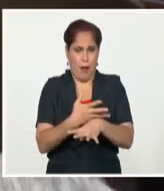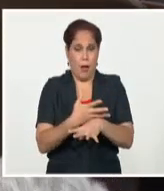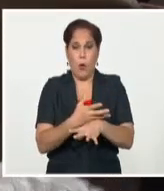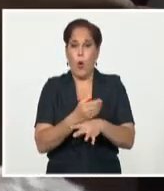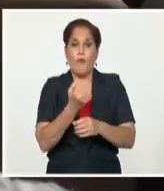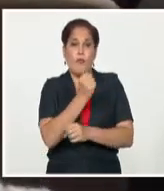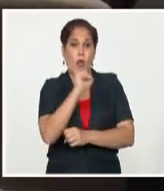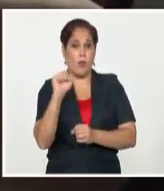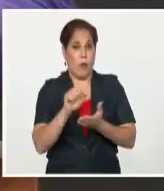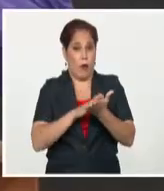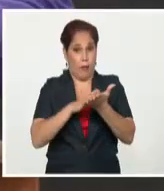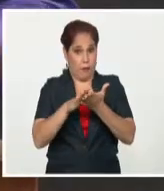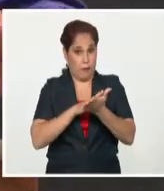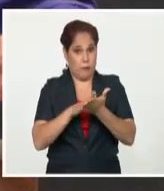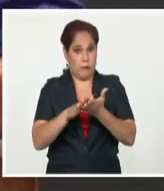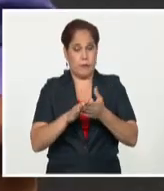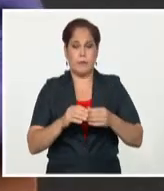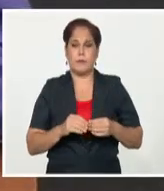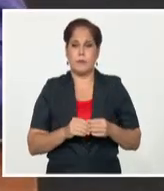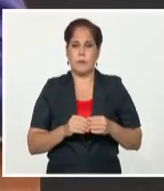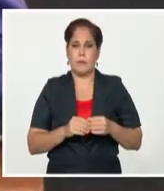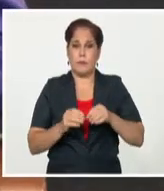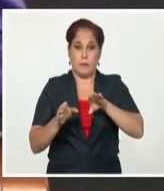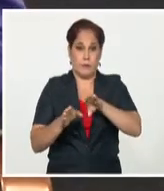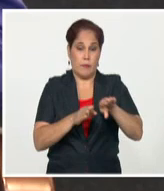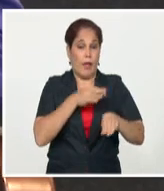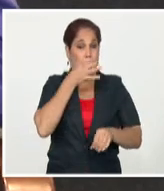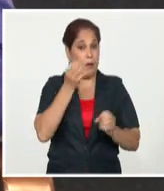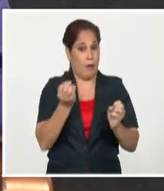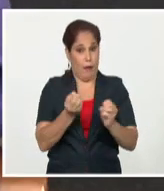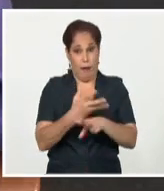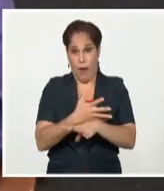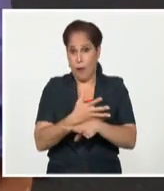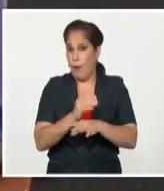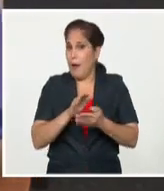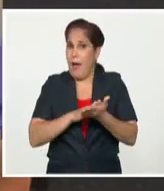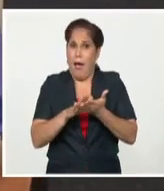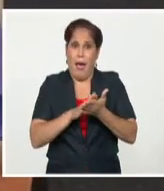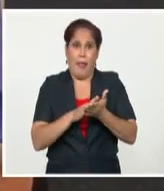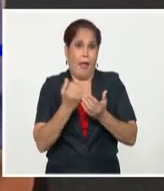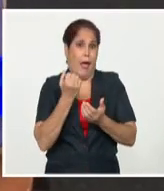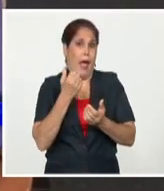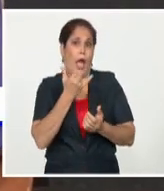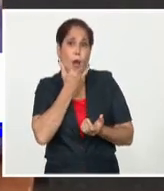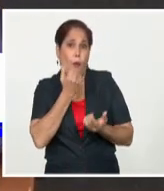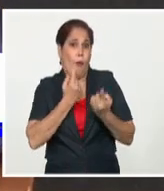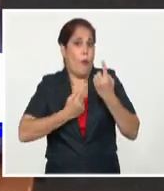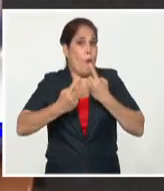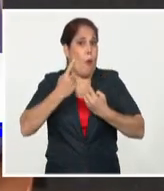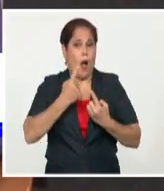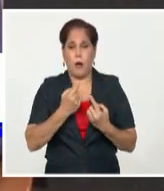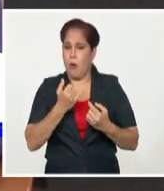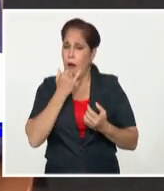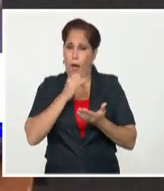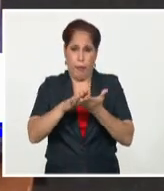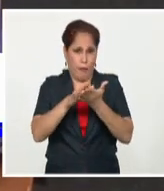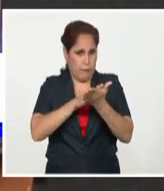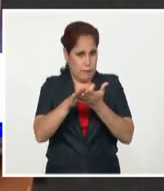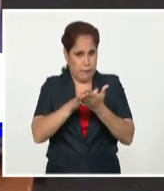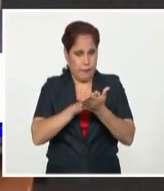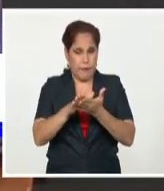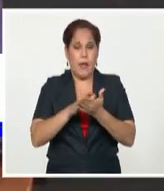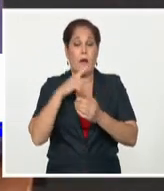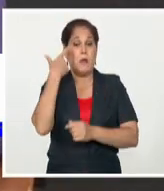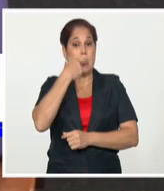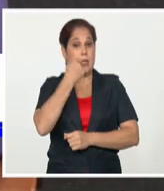sin violar ningún paso. Dejar claritas todas las cosas para que no pueda haber ningún tipo de especulación con lo que estamos haciendo, con la